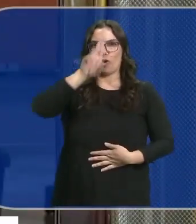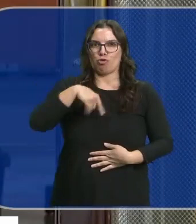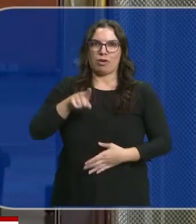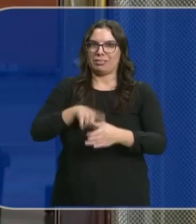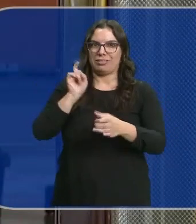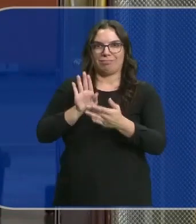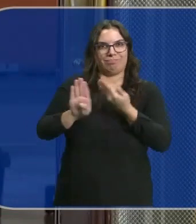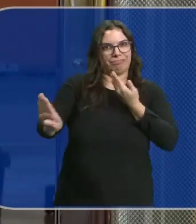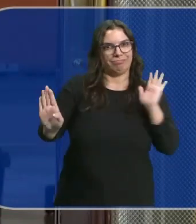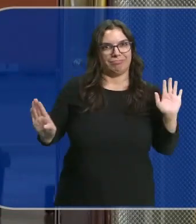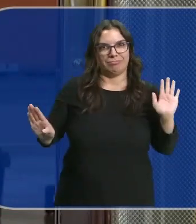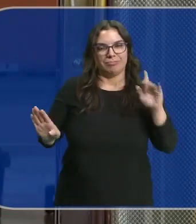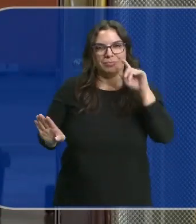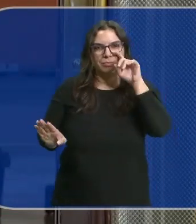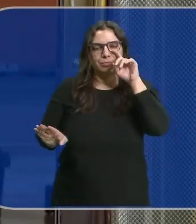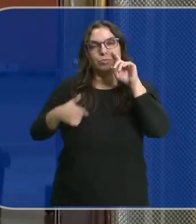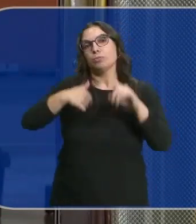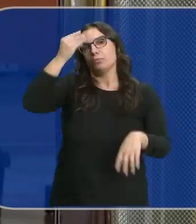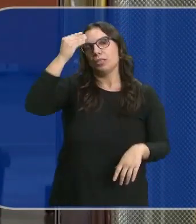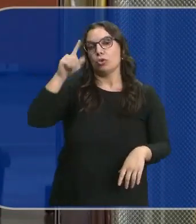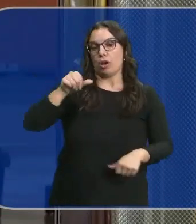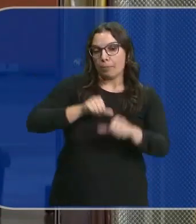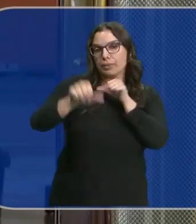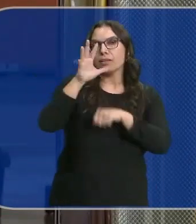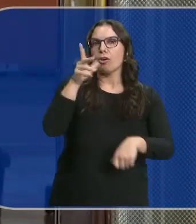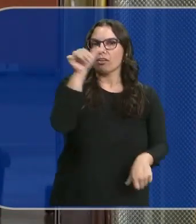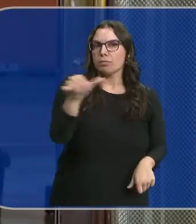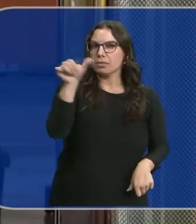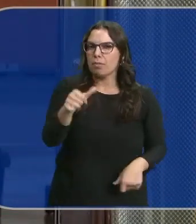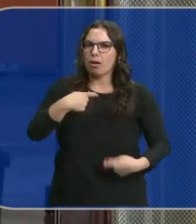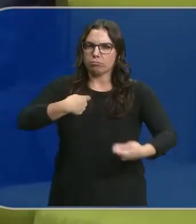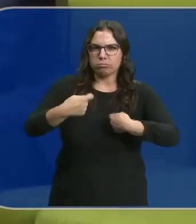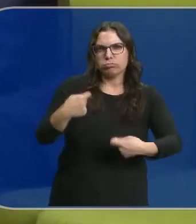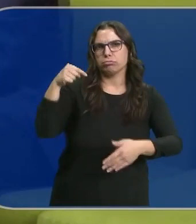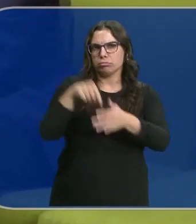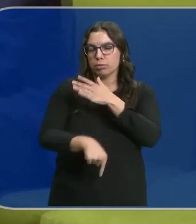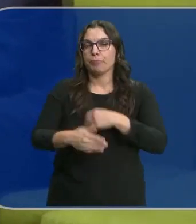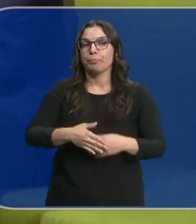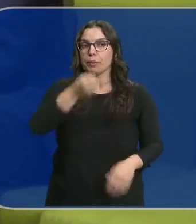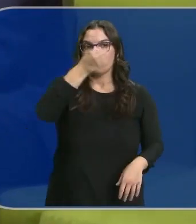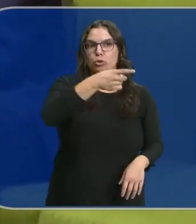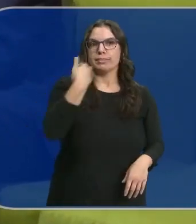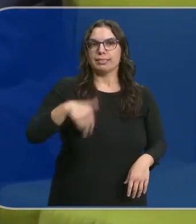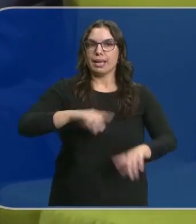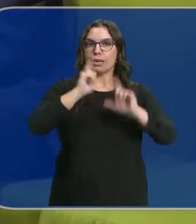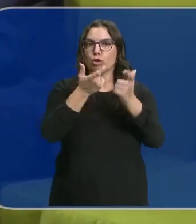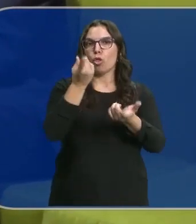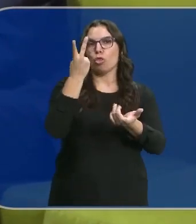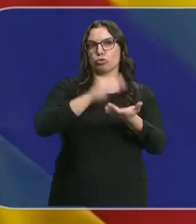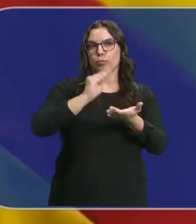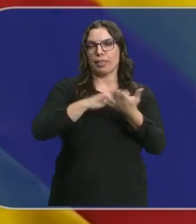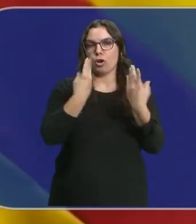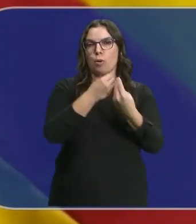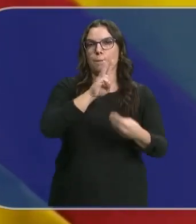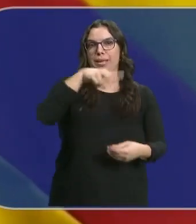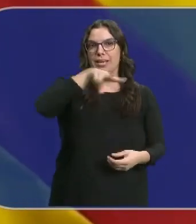Partido Socialista. Creo que nos esperan semanas intensas de negociación. Y los socialistas ya se han reunido al menos dos veces con